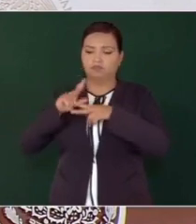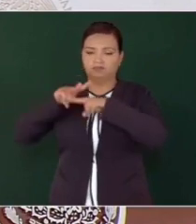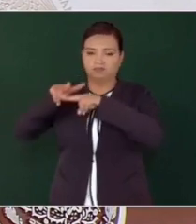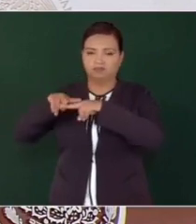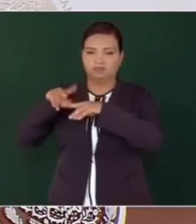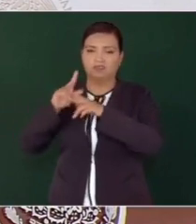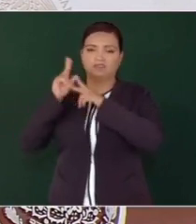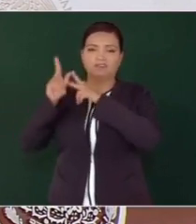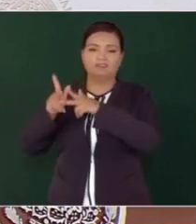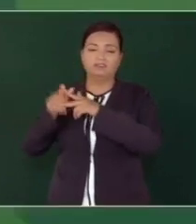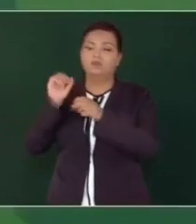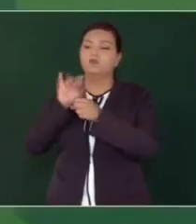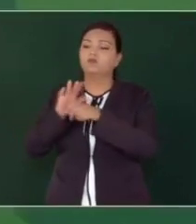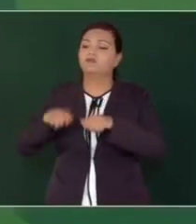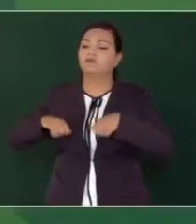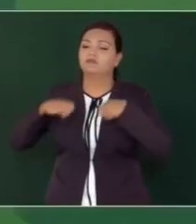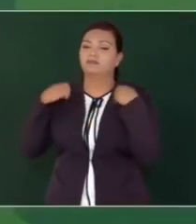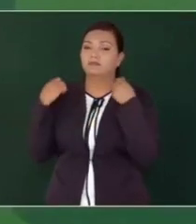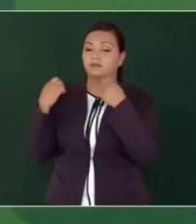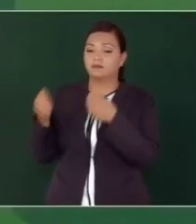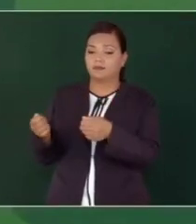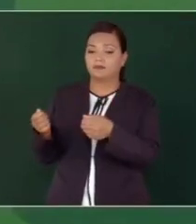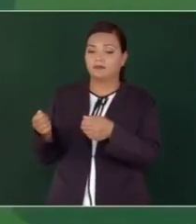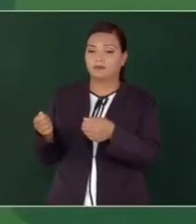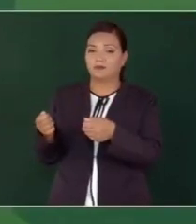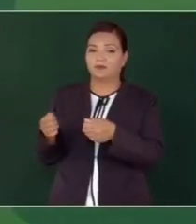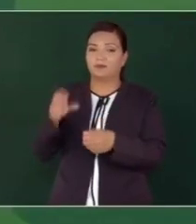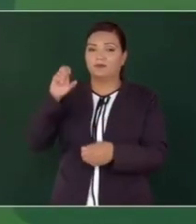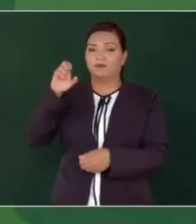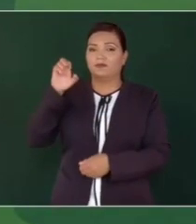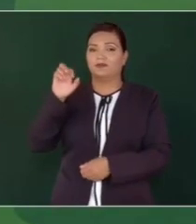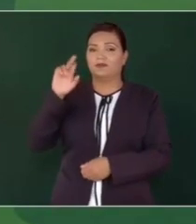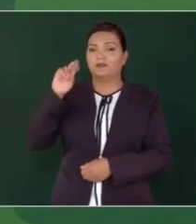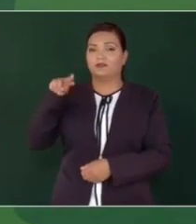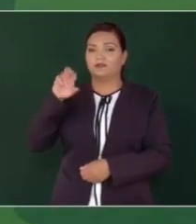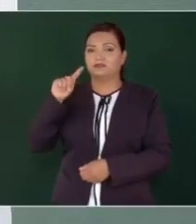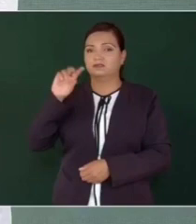entregó Ernesto Zedillo.